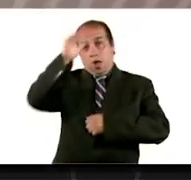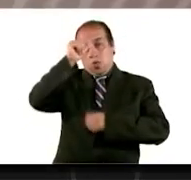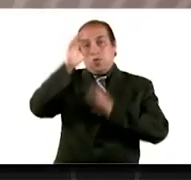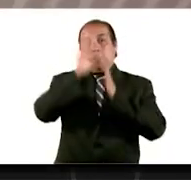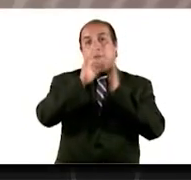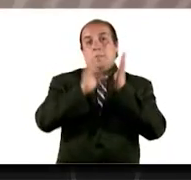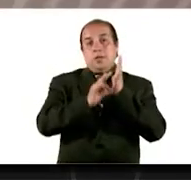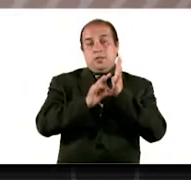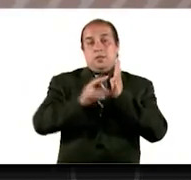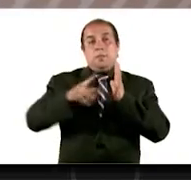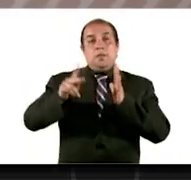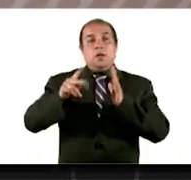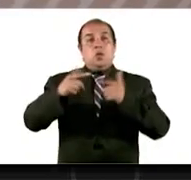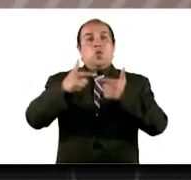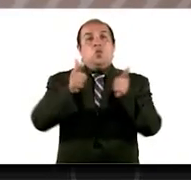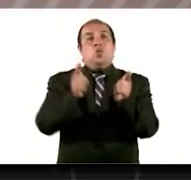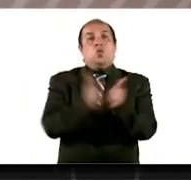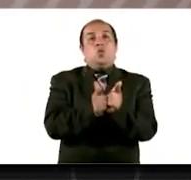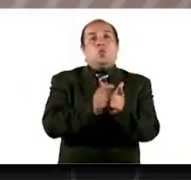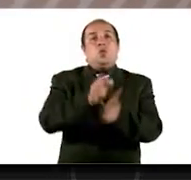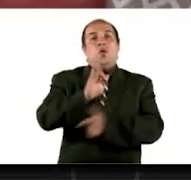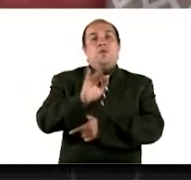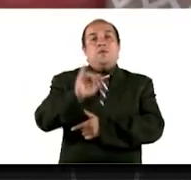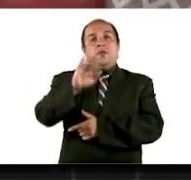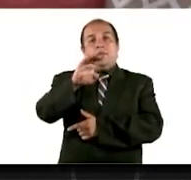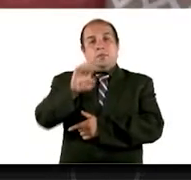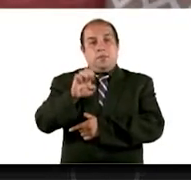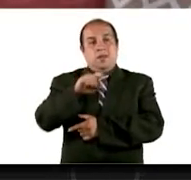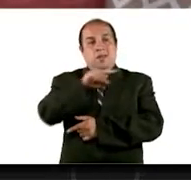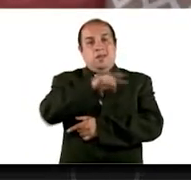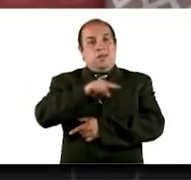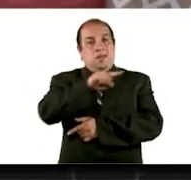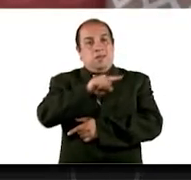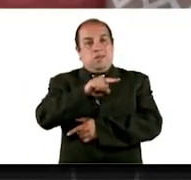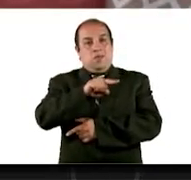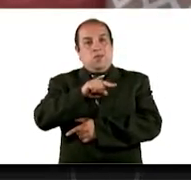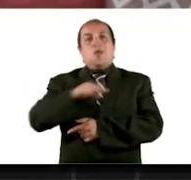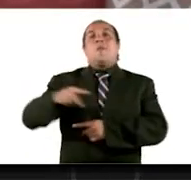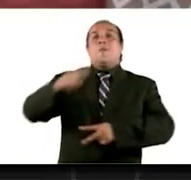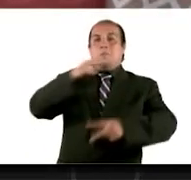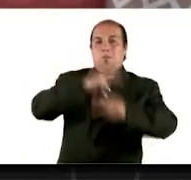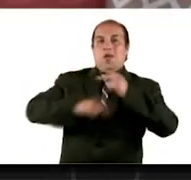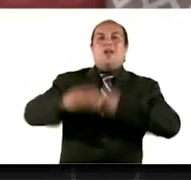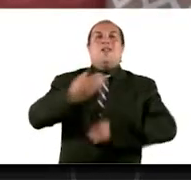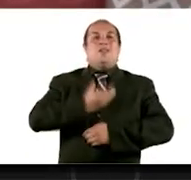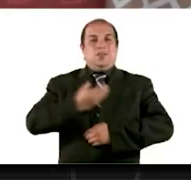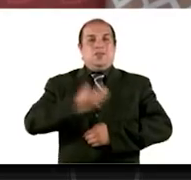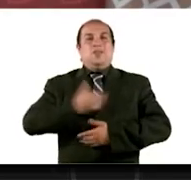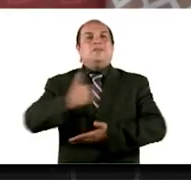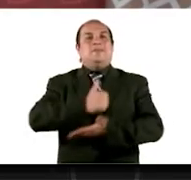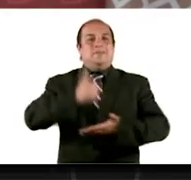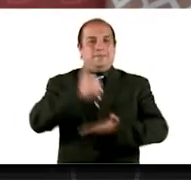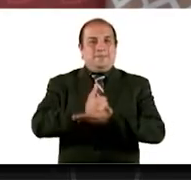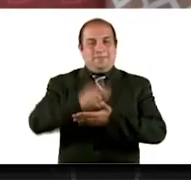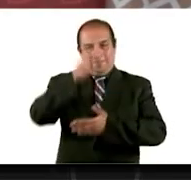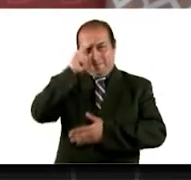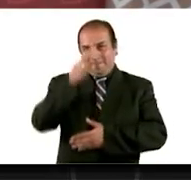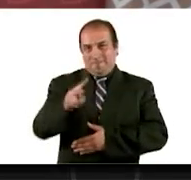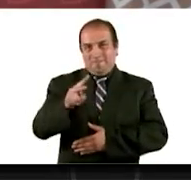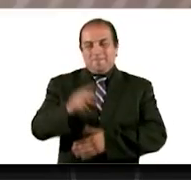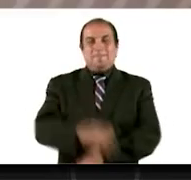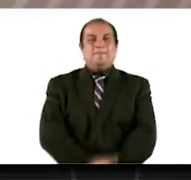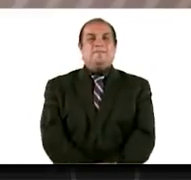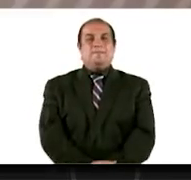pero Grupo Firme va a estar en el Zócalo de la Ciudad de México.